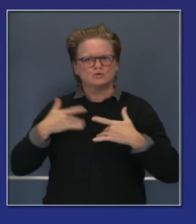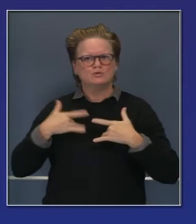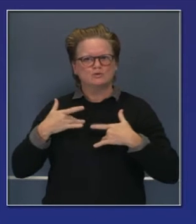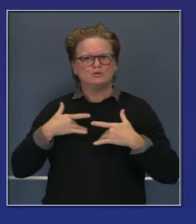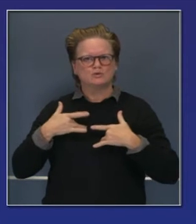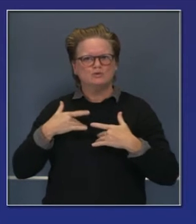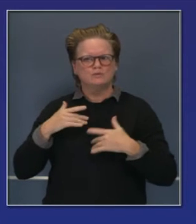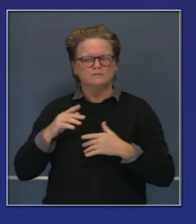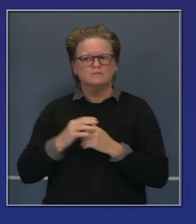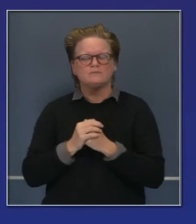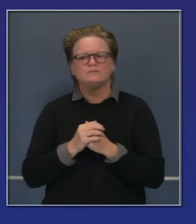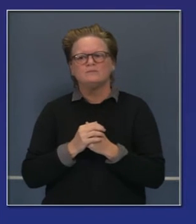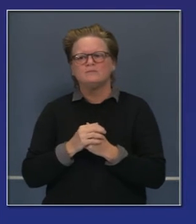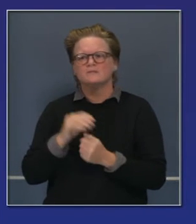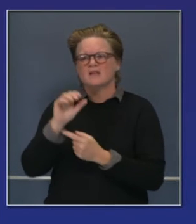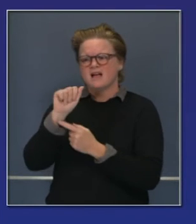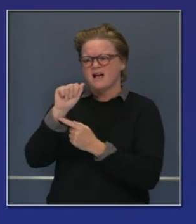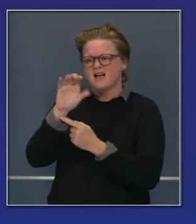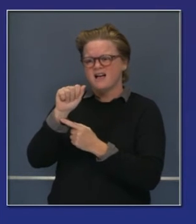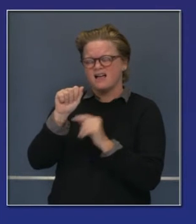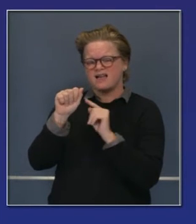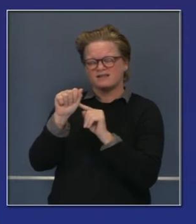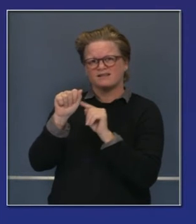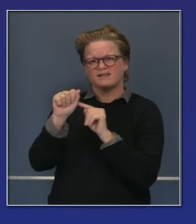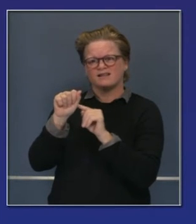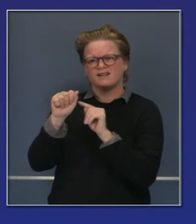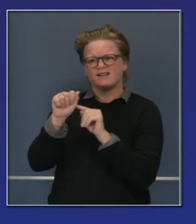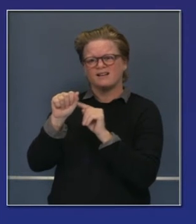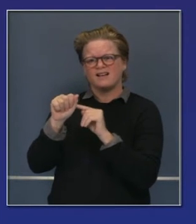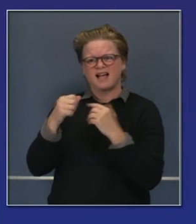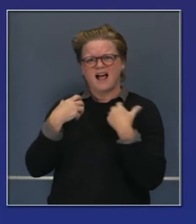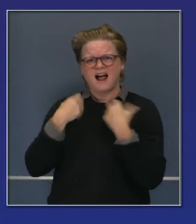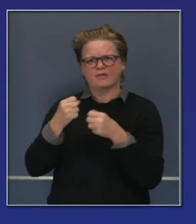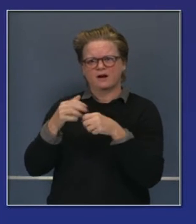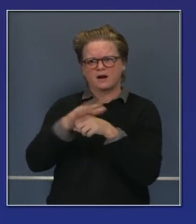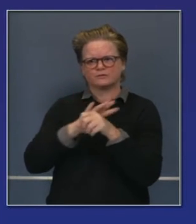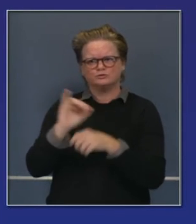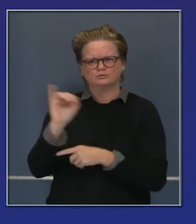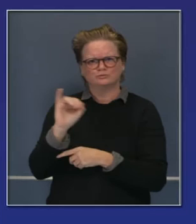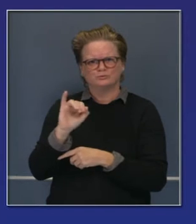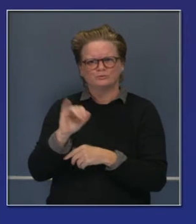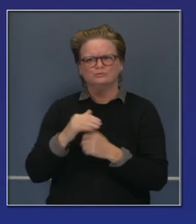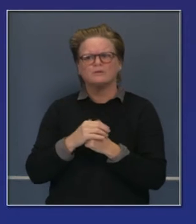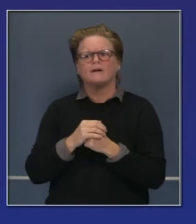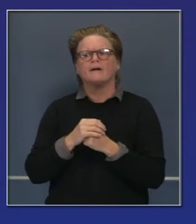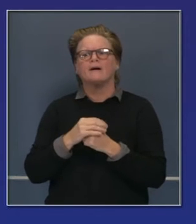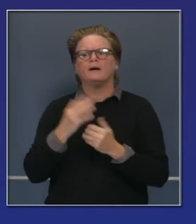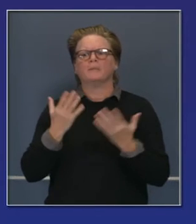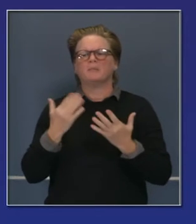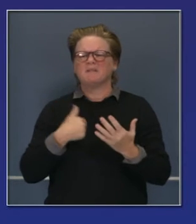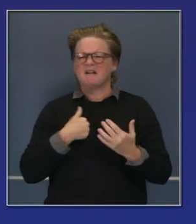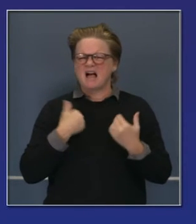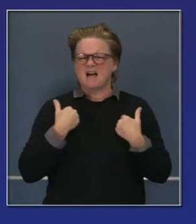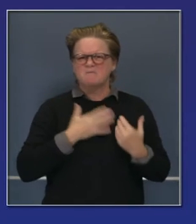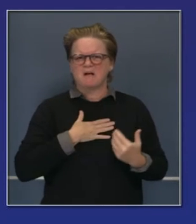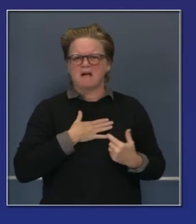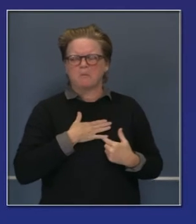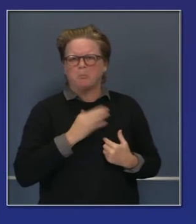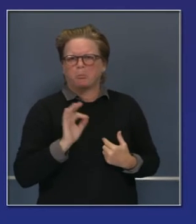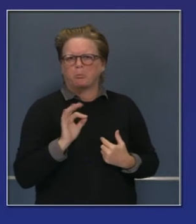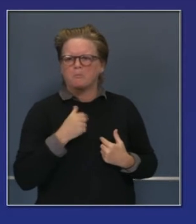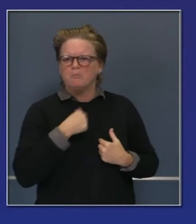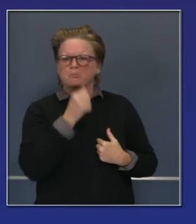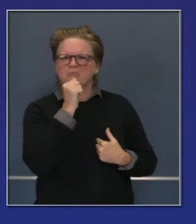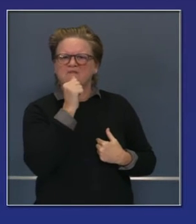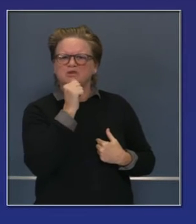abarca la ley, la cobertura médica, cosas que le impactan a ustedes. Y si cree que no le impacta a usted porque no está bajo MediCal o